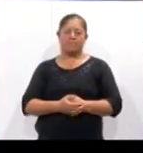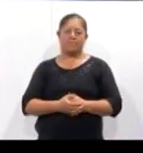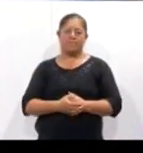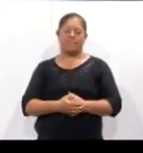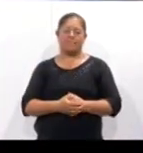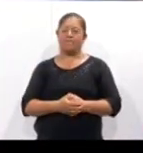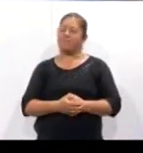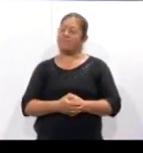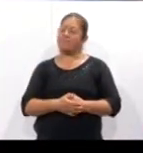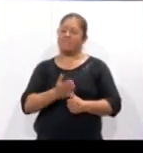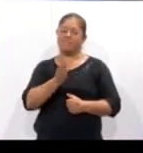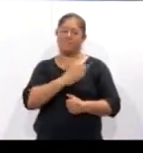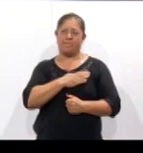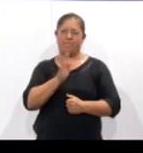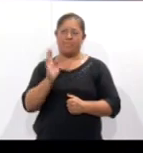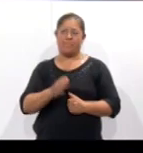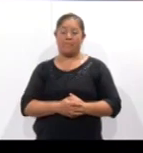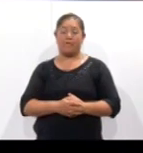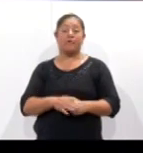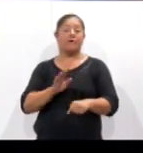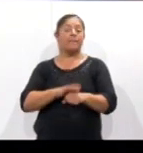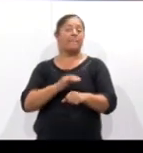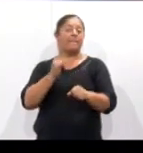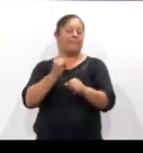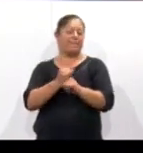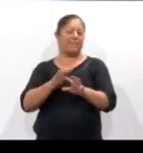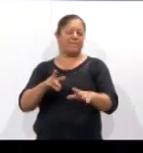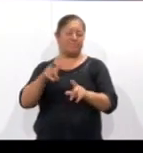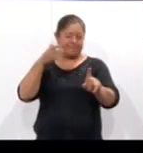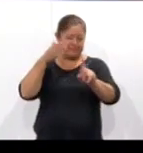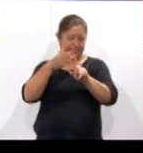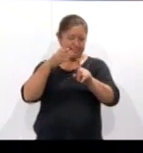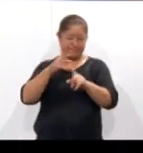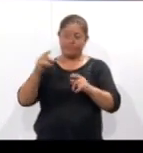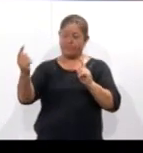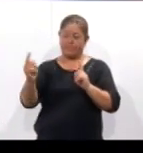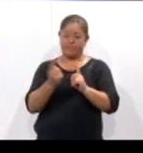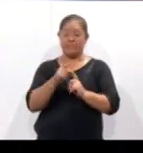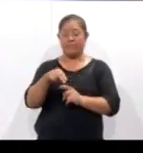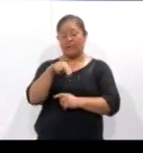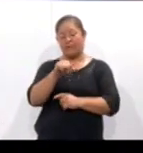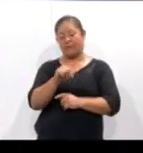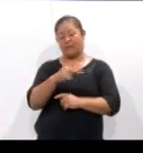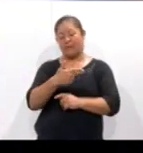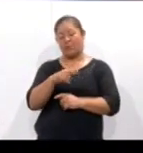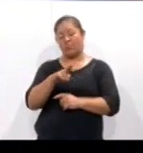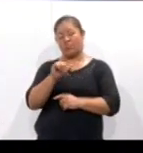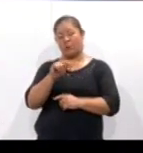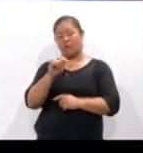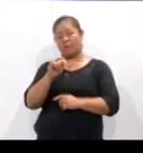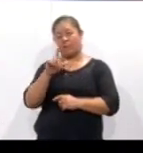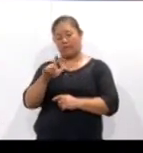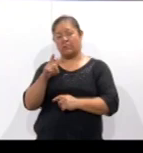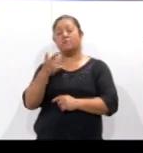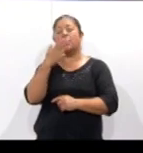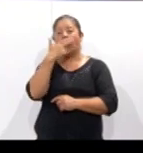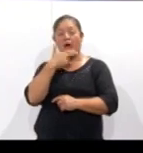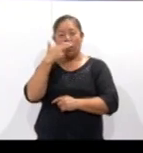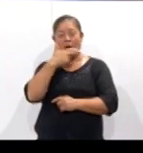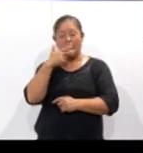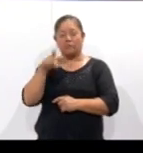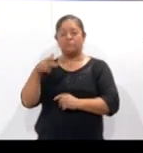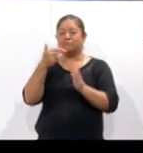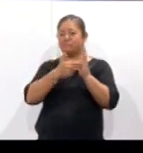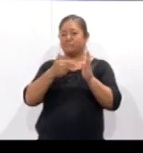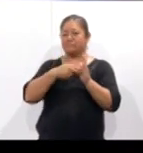Y pues bien, en más información, con el objetivo de acercar el náhuatl a las juventudes, se llevó a cabo el taller